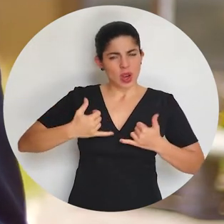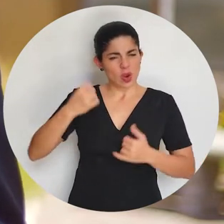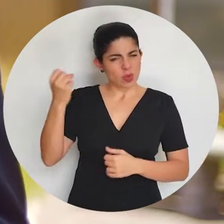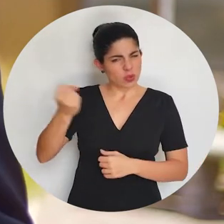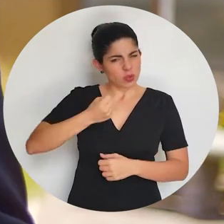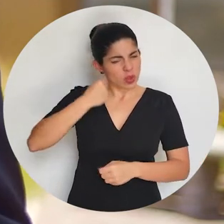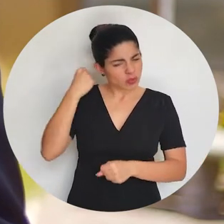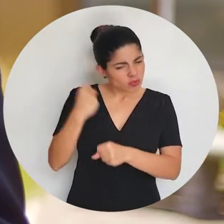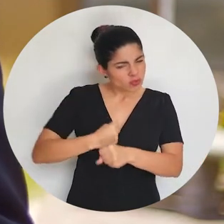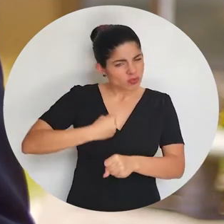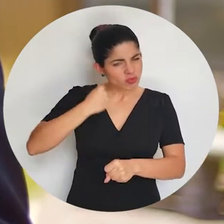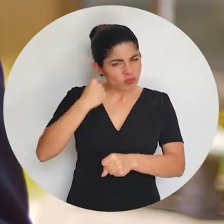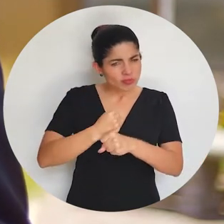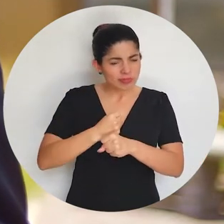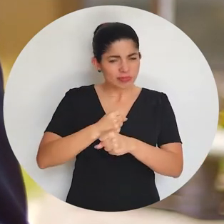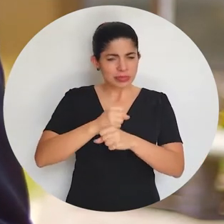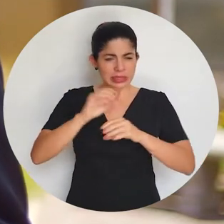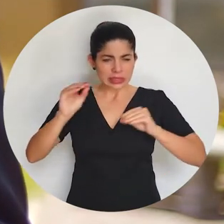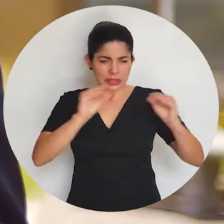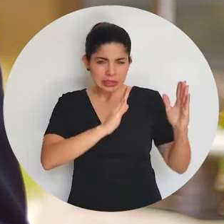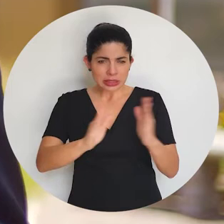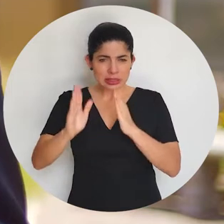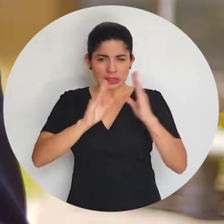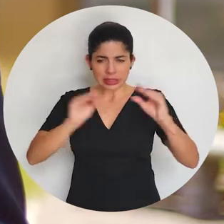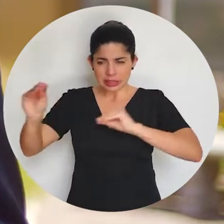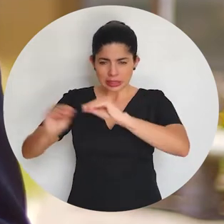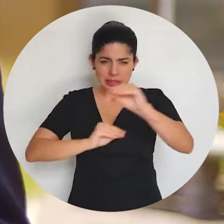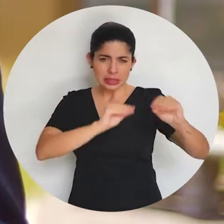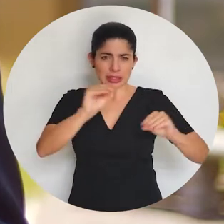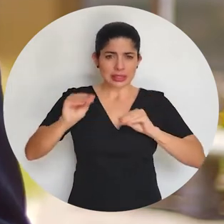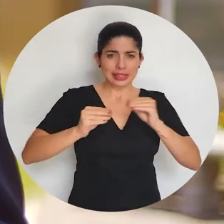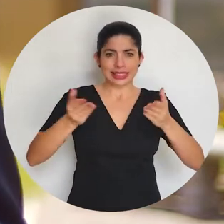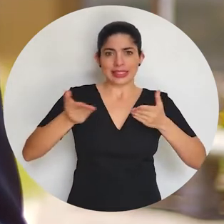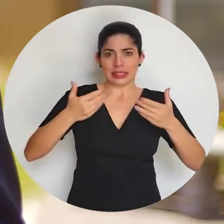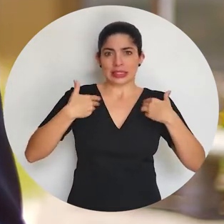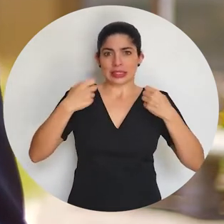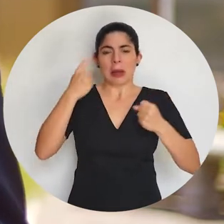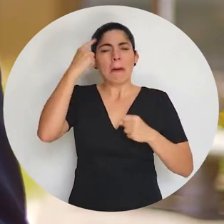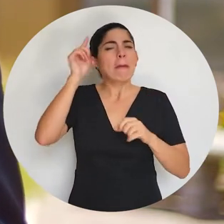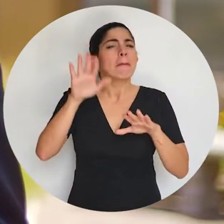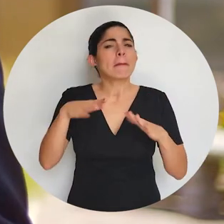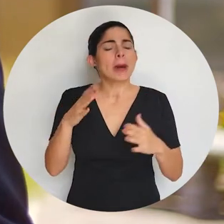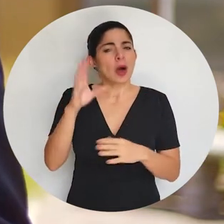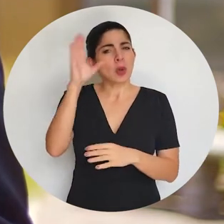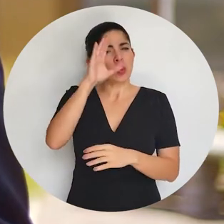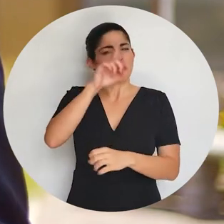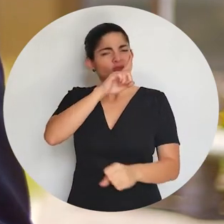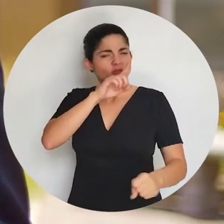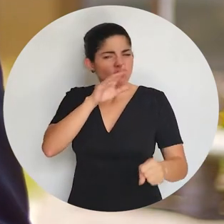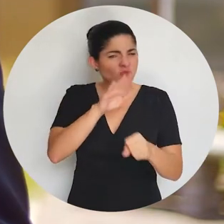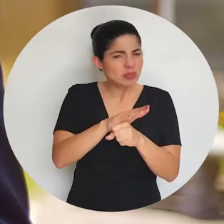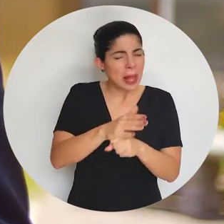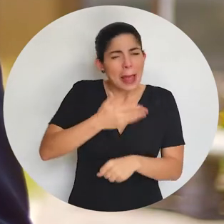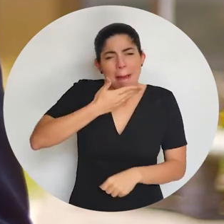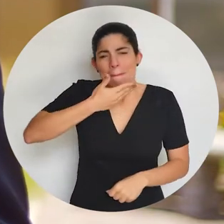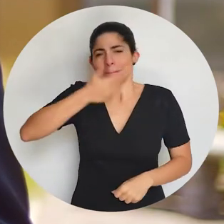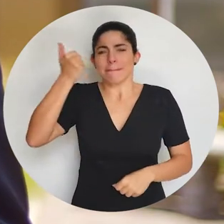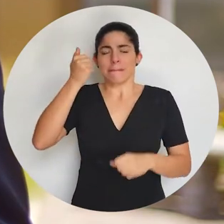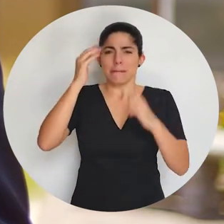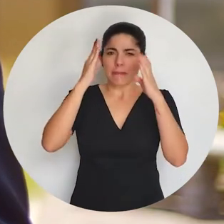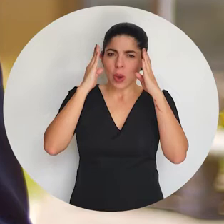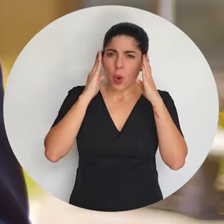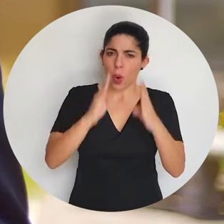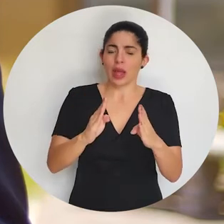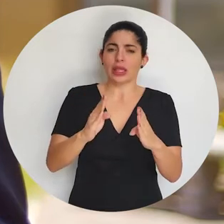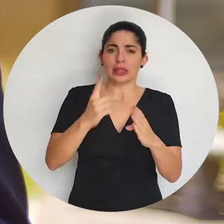realiza un intenso trabajo de reorganización de los servicios de salud para garantizar la mejor